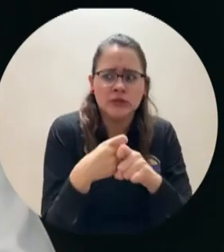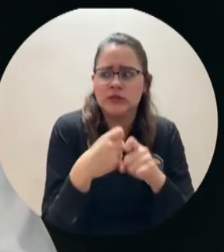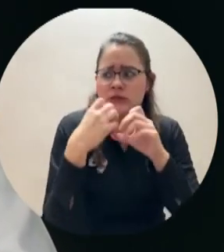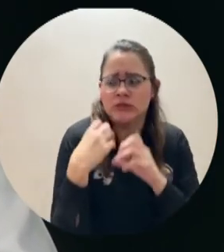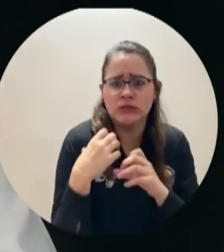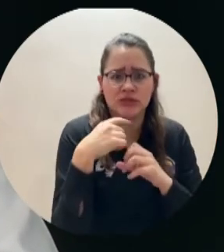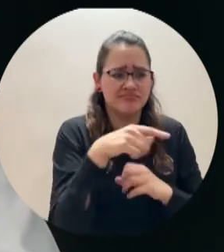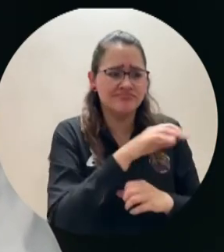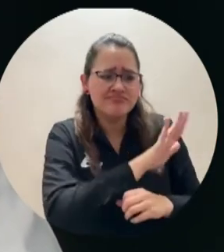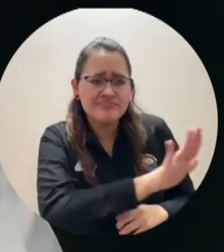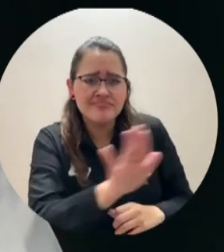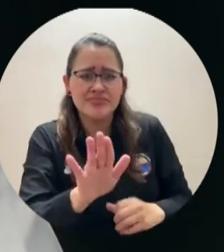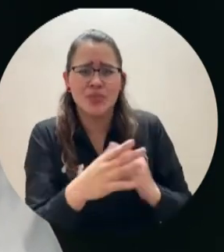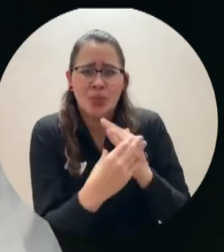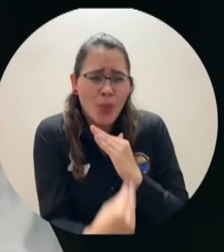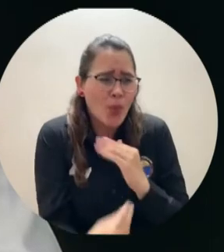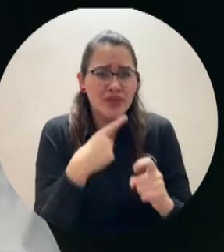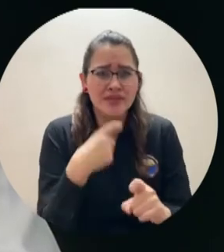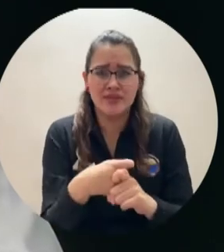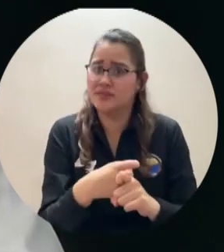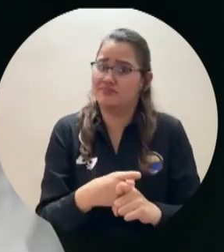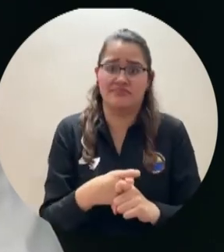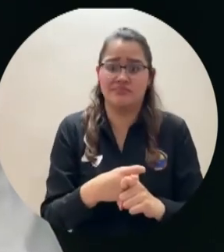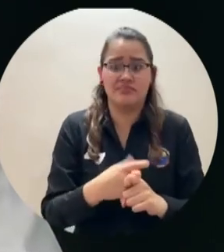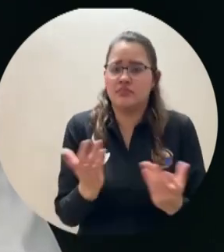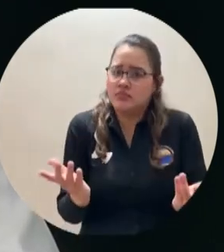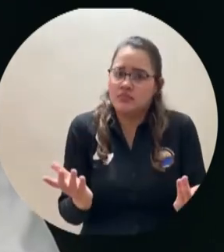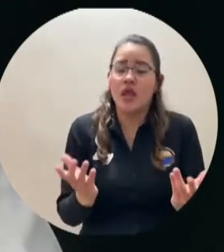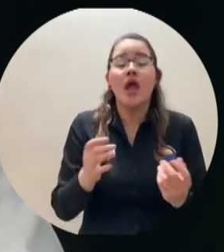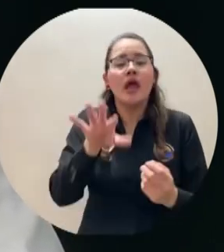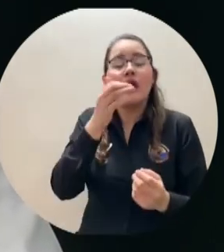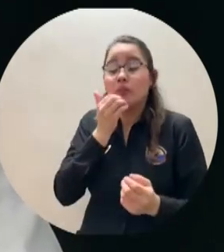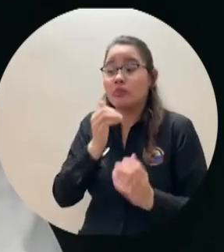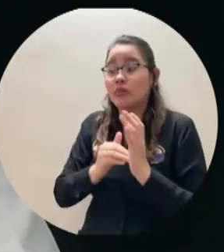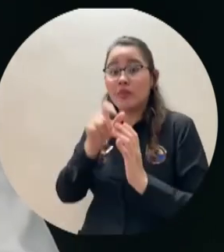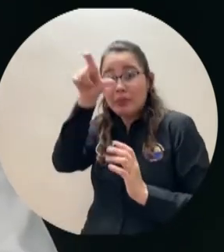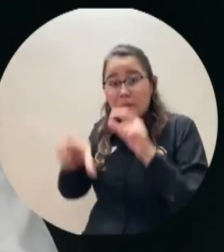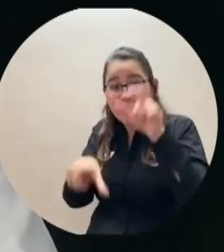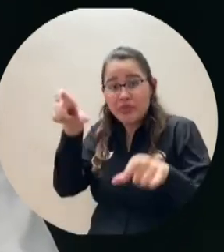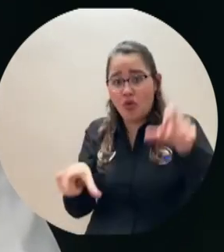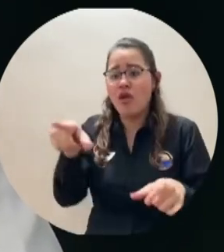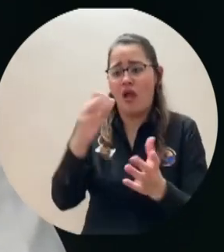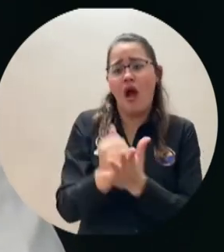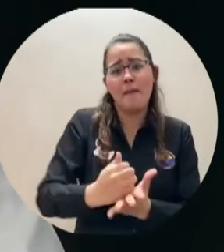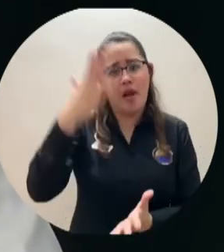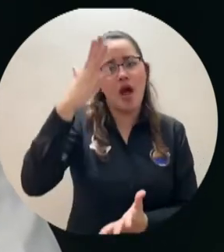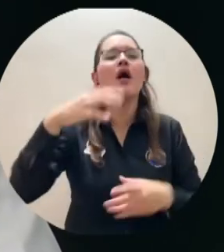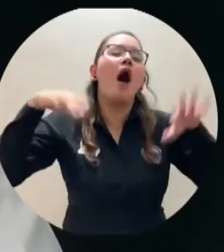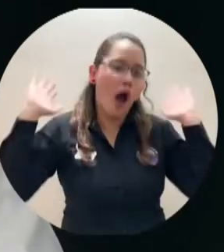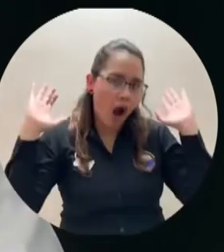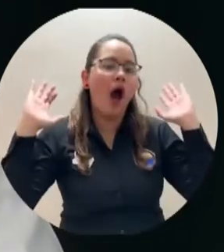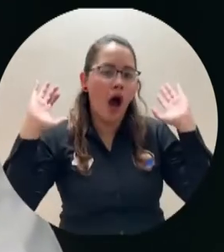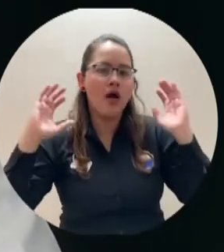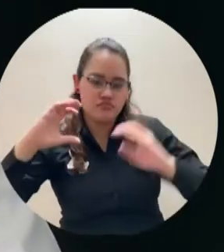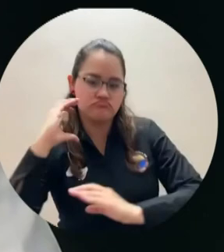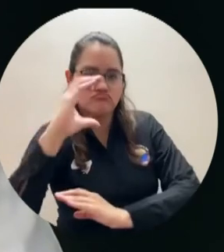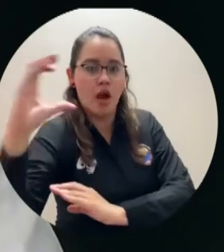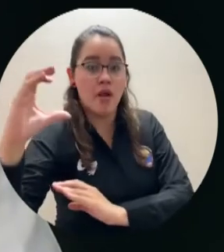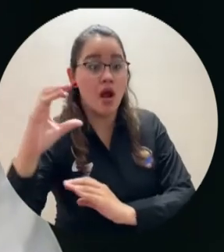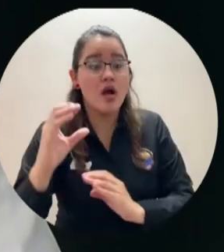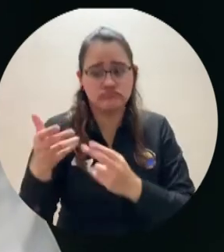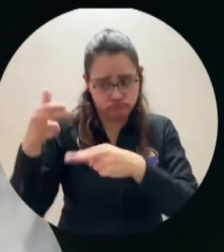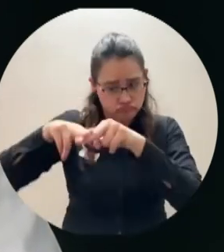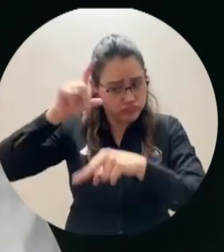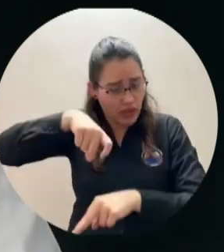claro que no todos están en condiciones de hacerlo y los que tienen más deben aportar más. En nuestro departamento y en la universidad lo